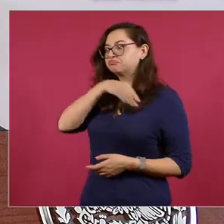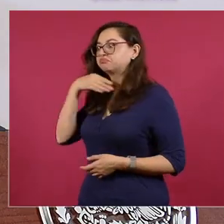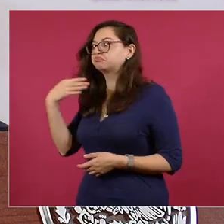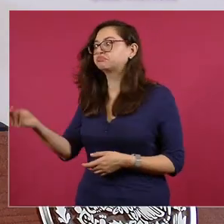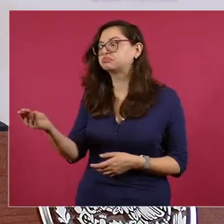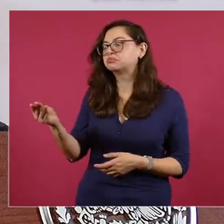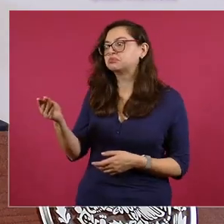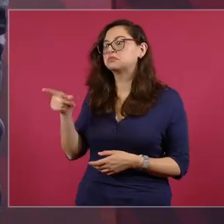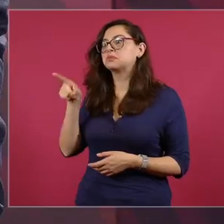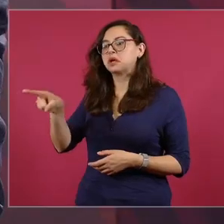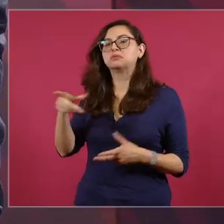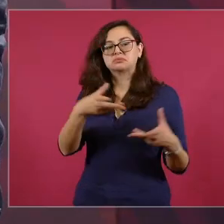que no le corresponde